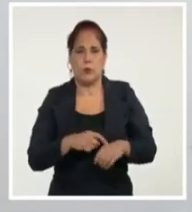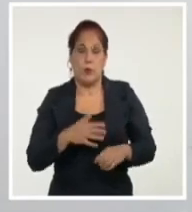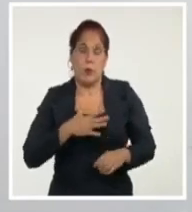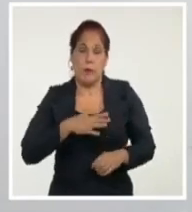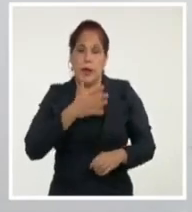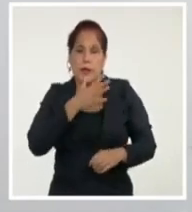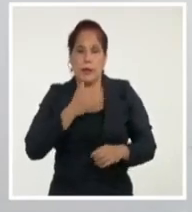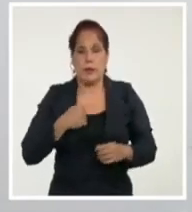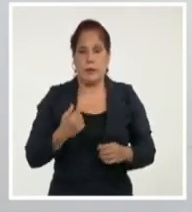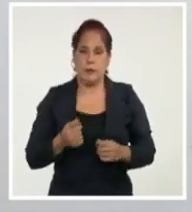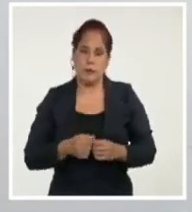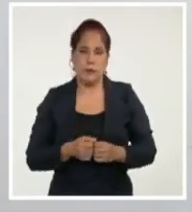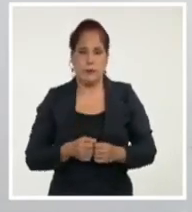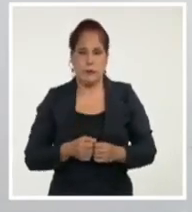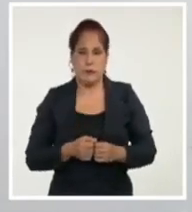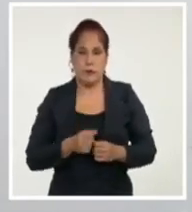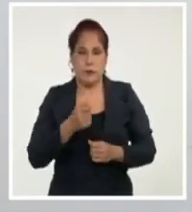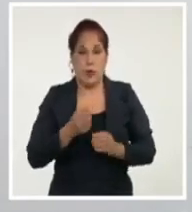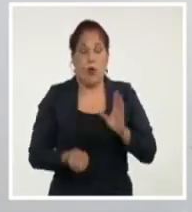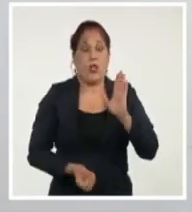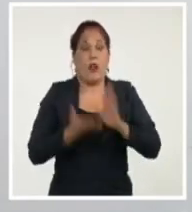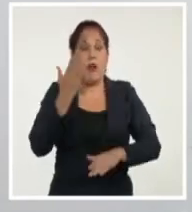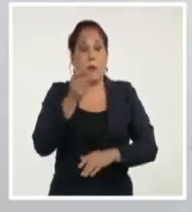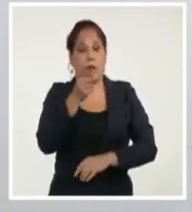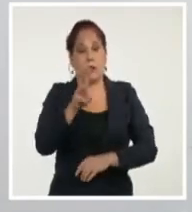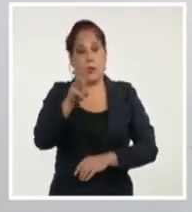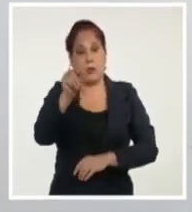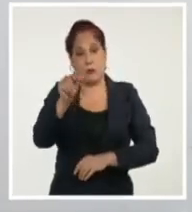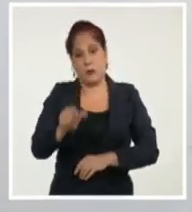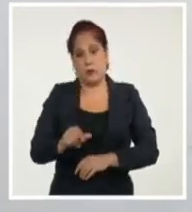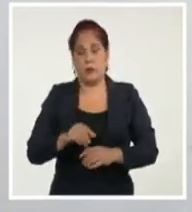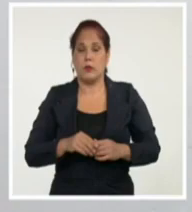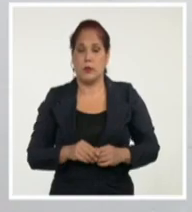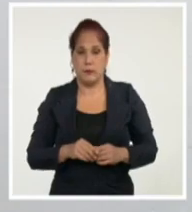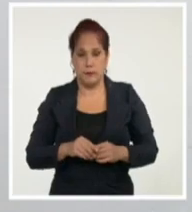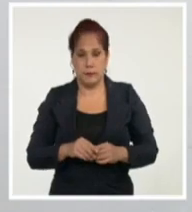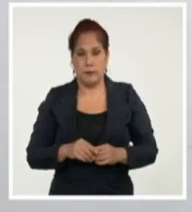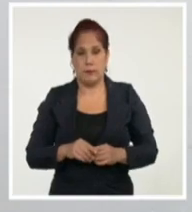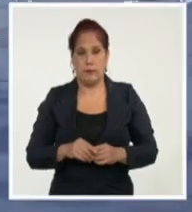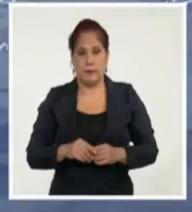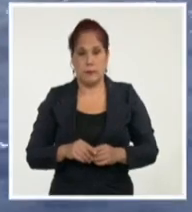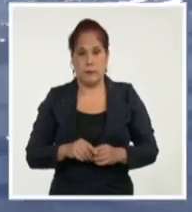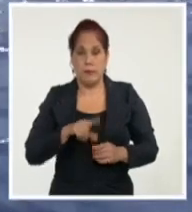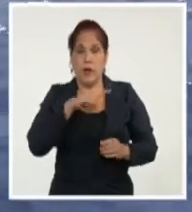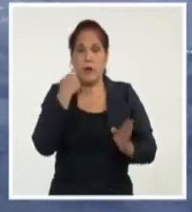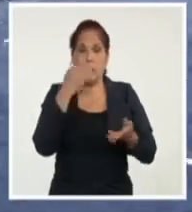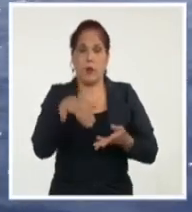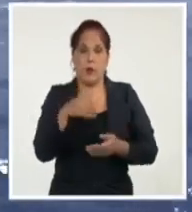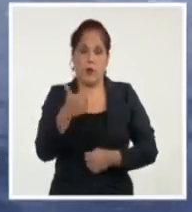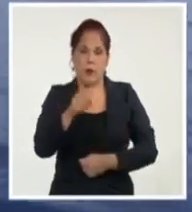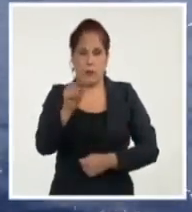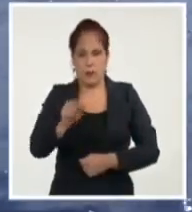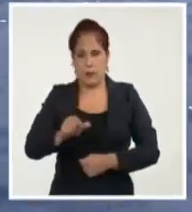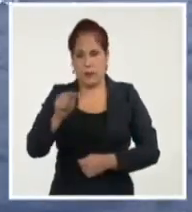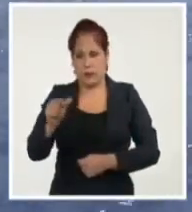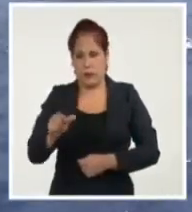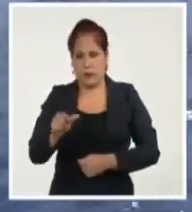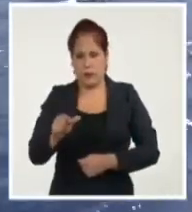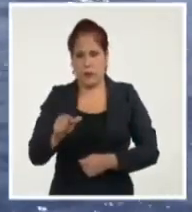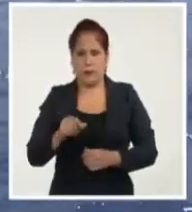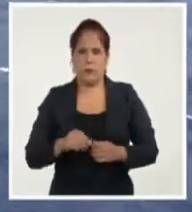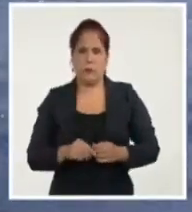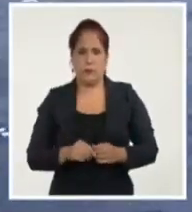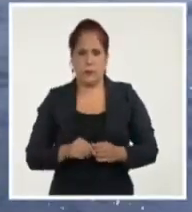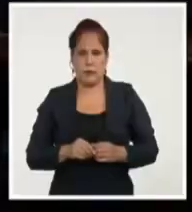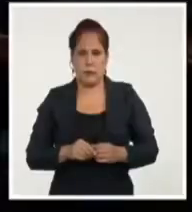nos sacamos presos y que nos murieron en día. Según establece el protocolo,